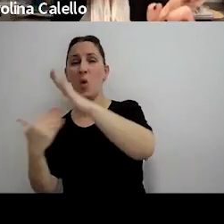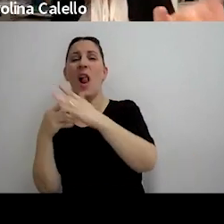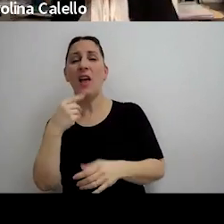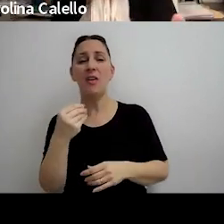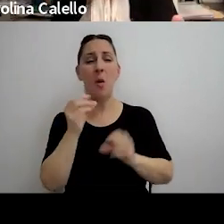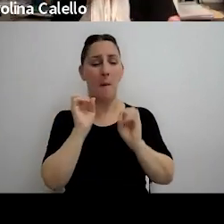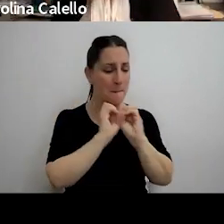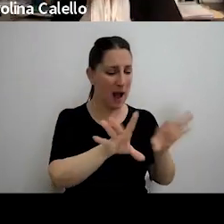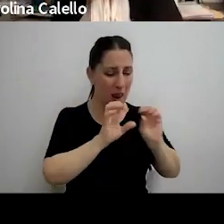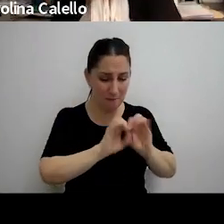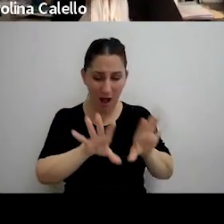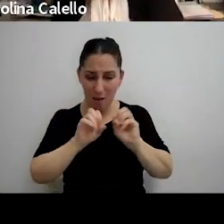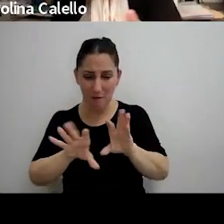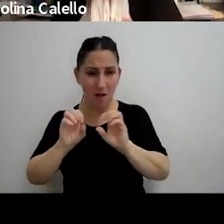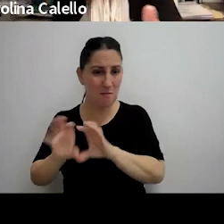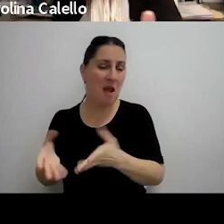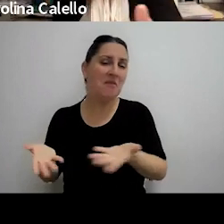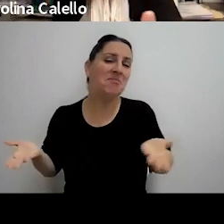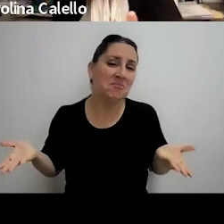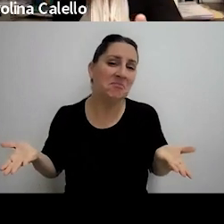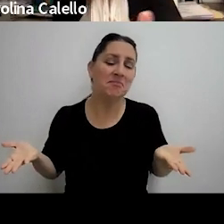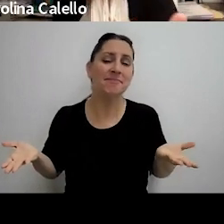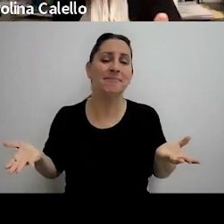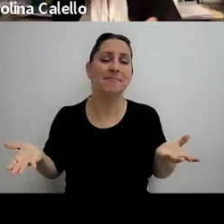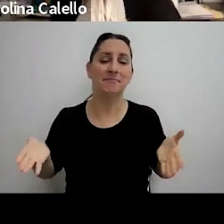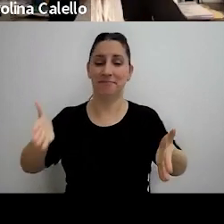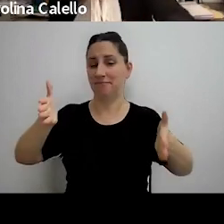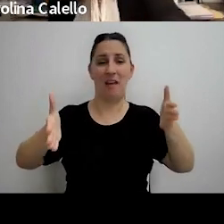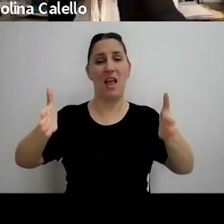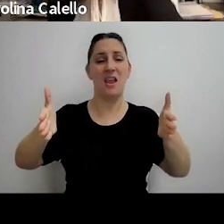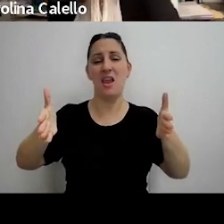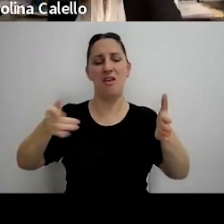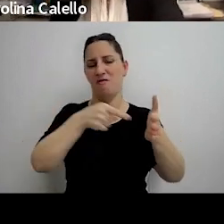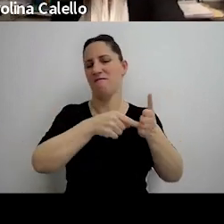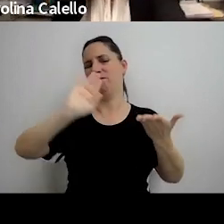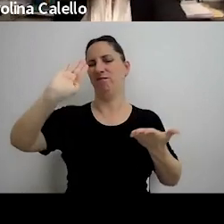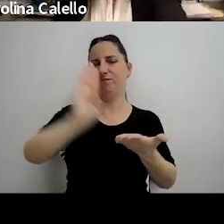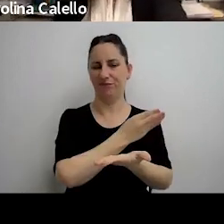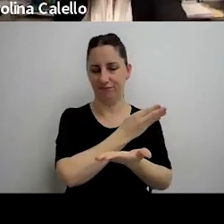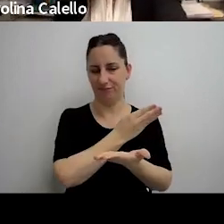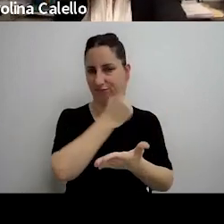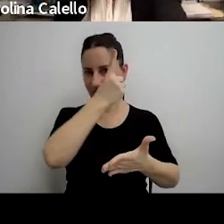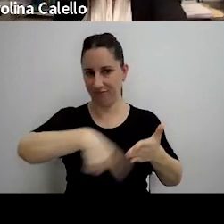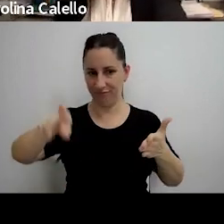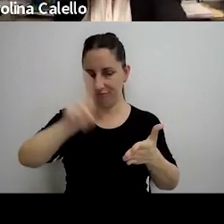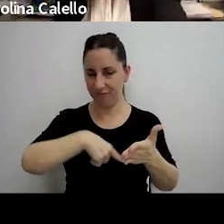todo mal básicamente entonces este tampoco lo considero así que